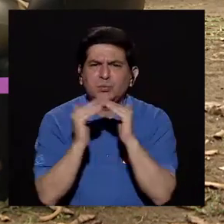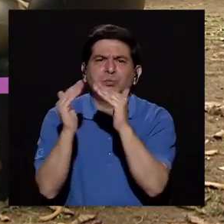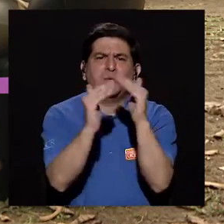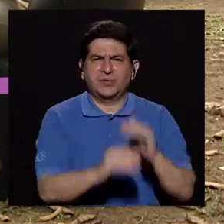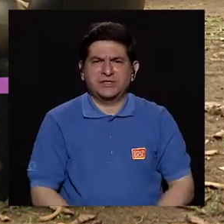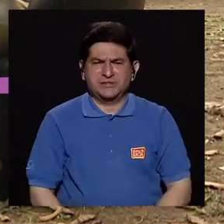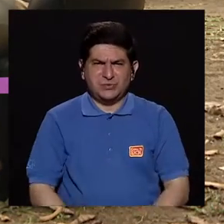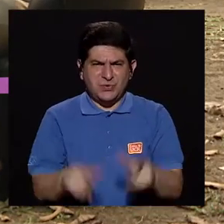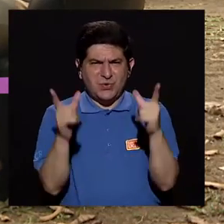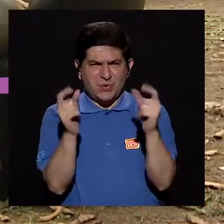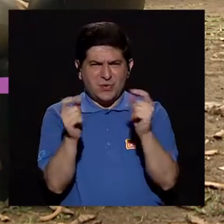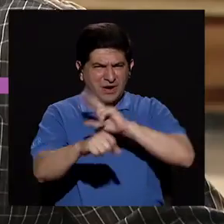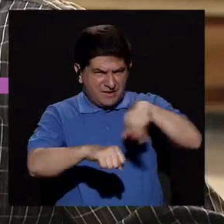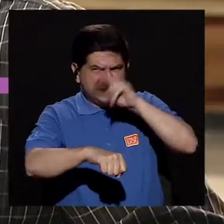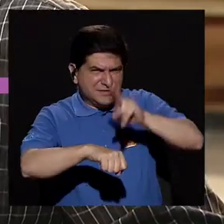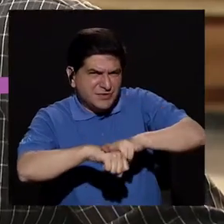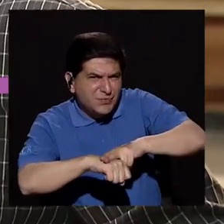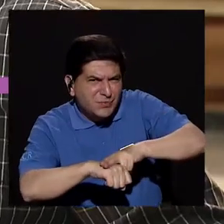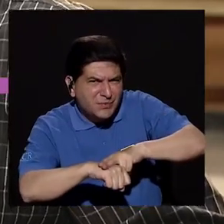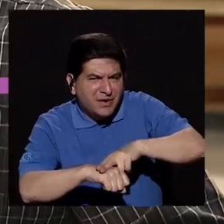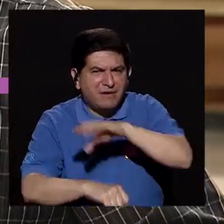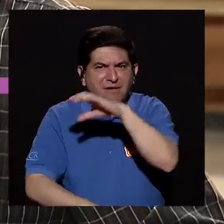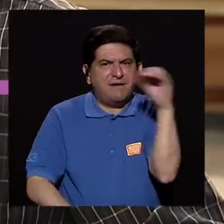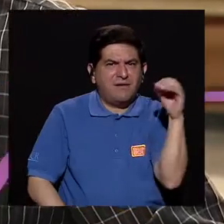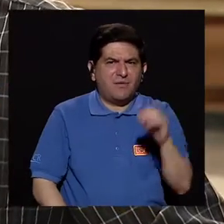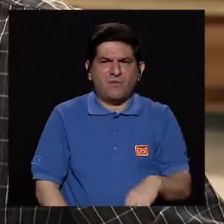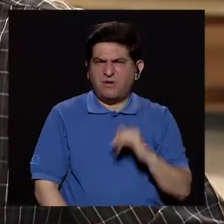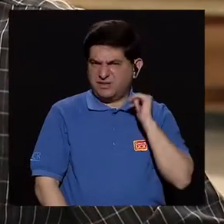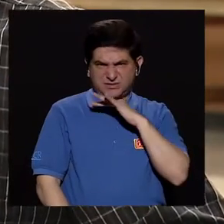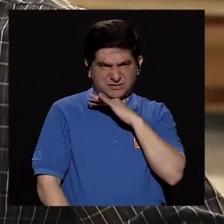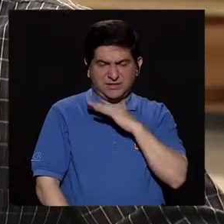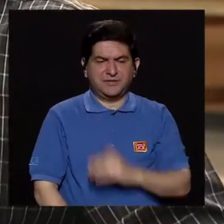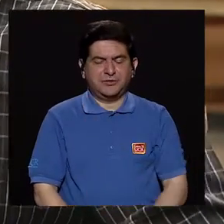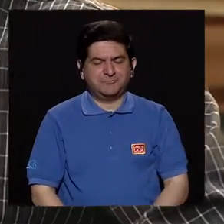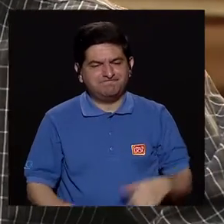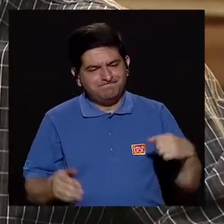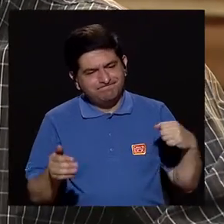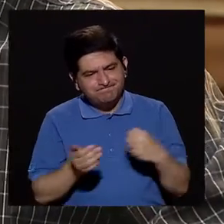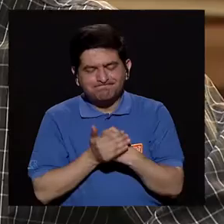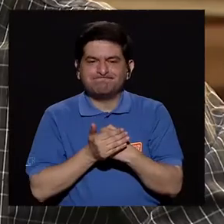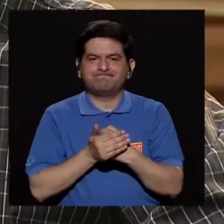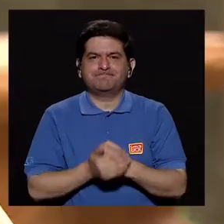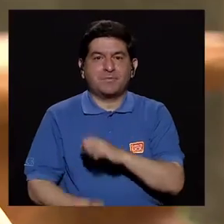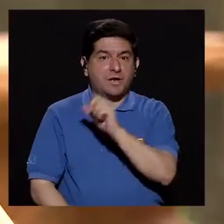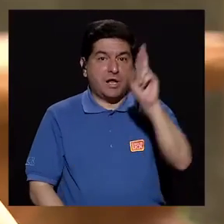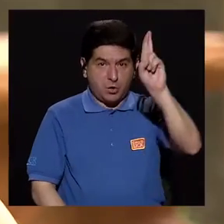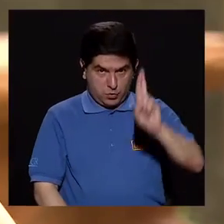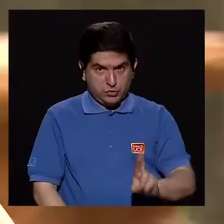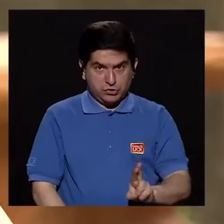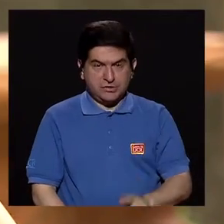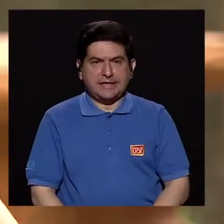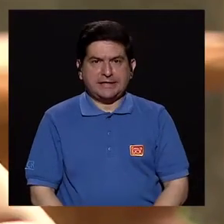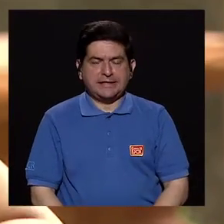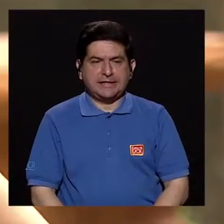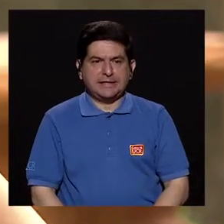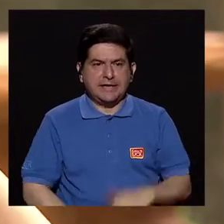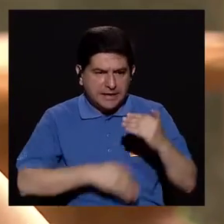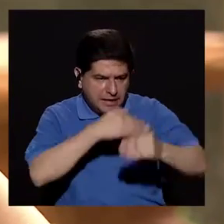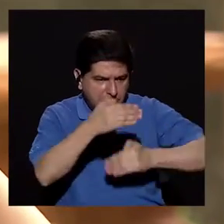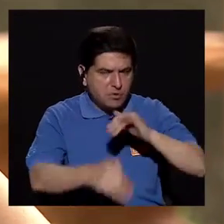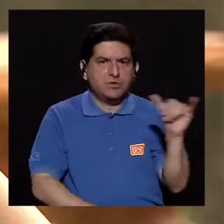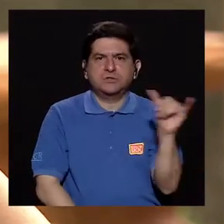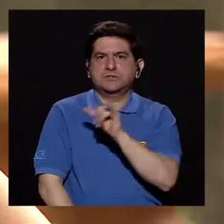población? ¿Es un cáncer frecuente o es raro? Desafortunadamente Costa Rica se está